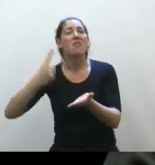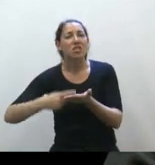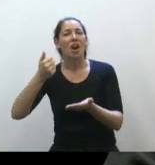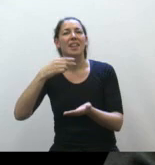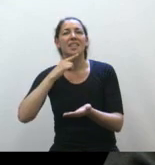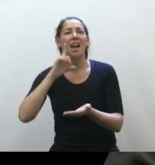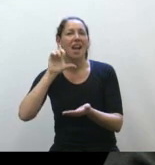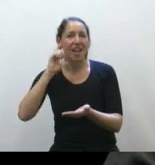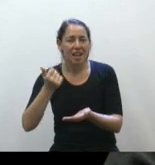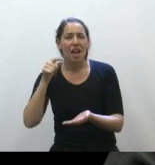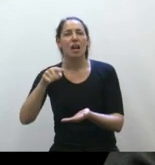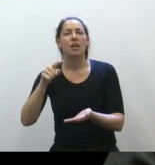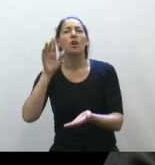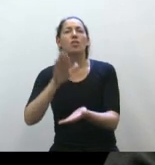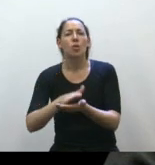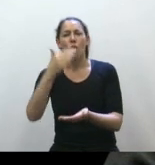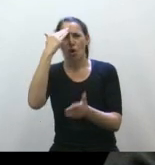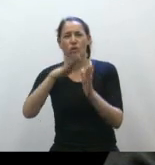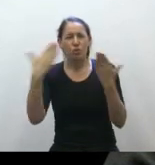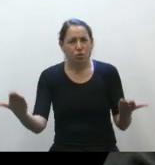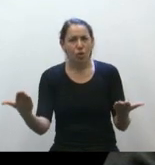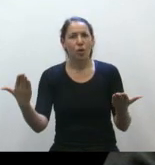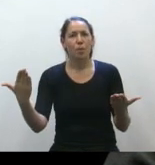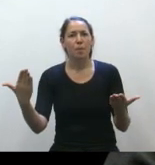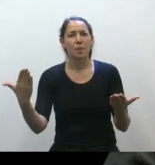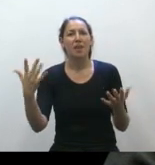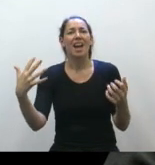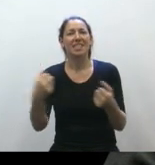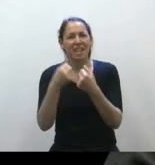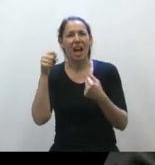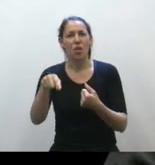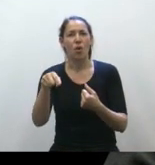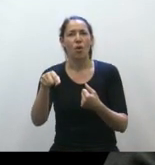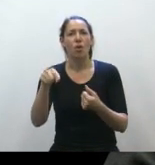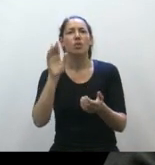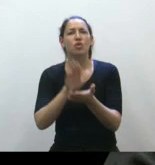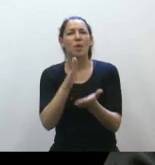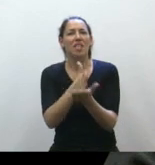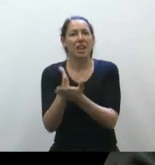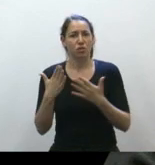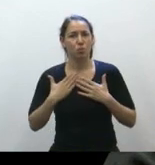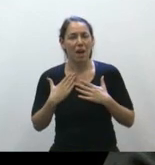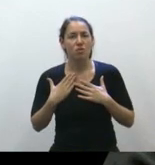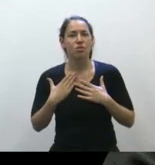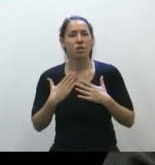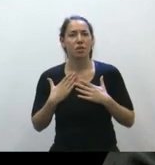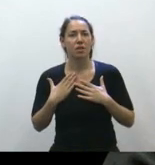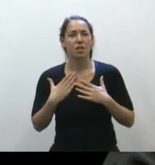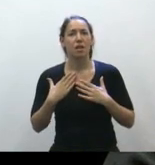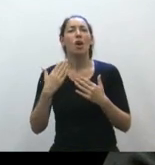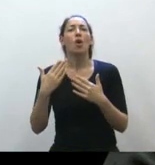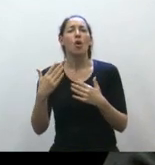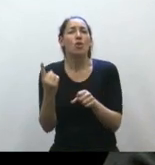la constitución, por los tratados de derechos humanos, lo dice la Corte Interamericana de Derechos Humanos, privar